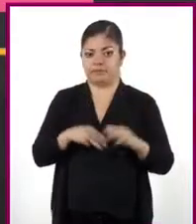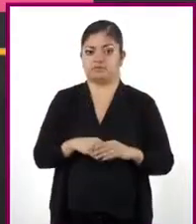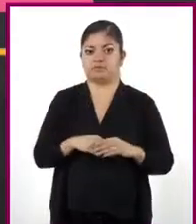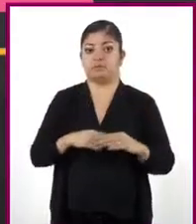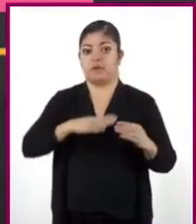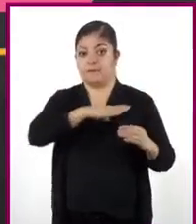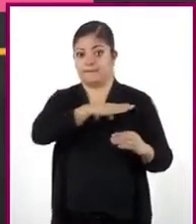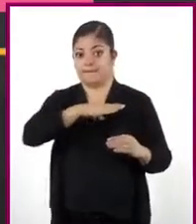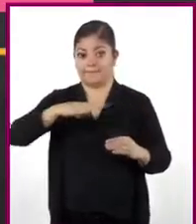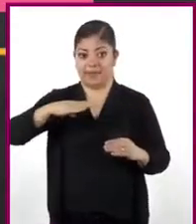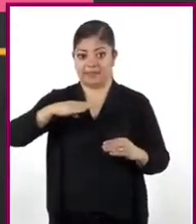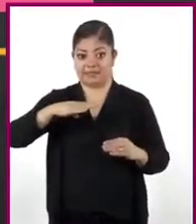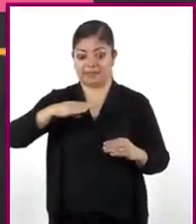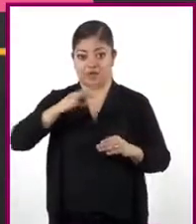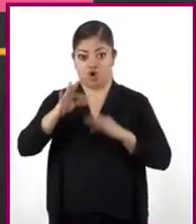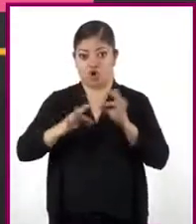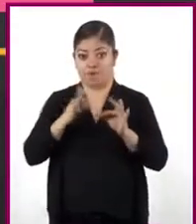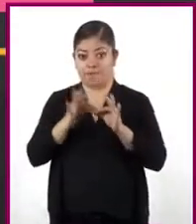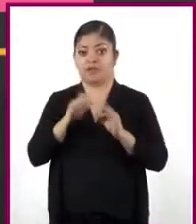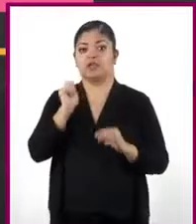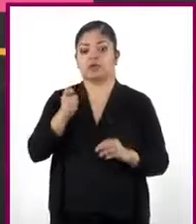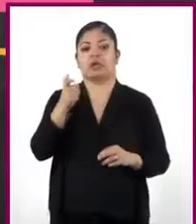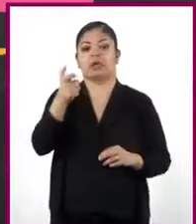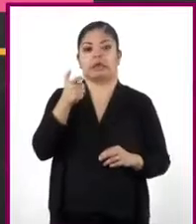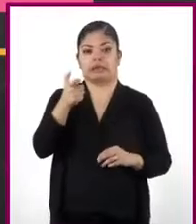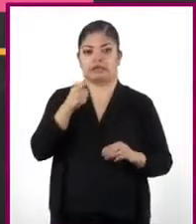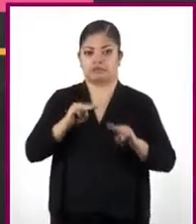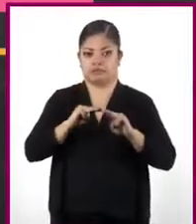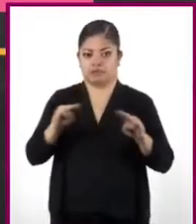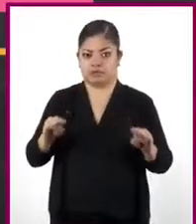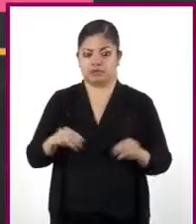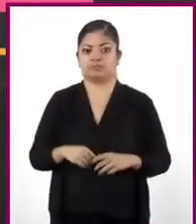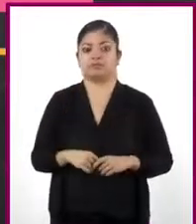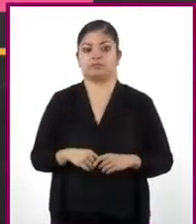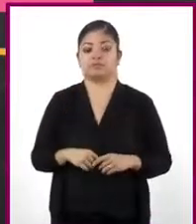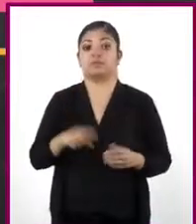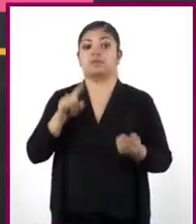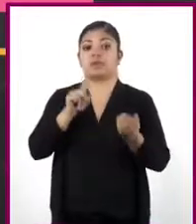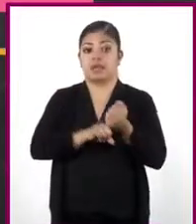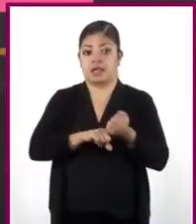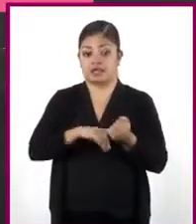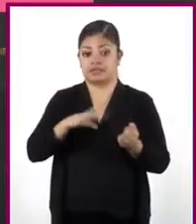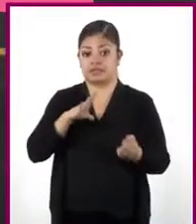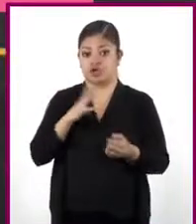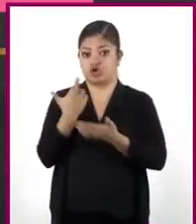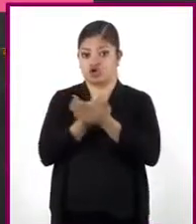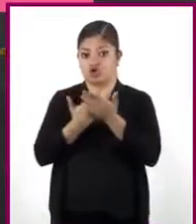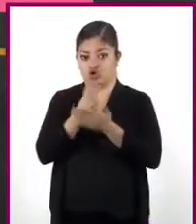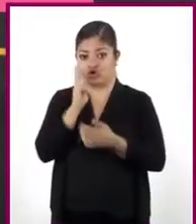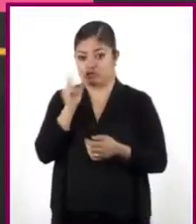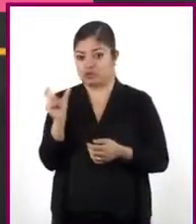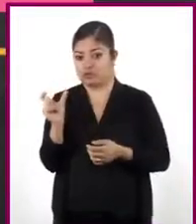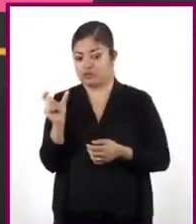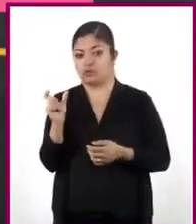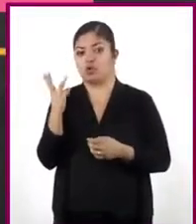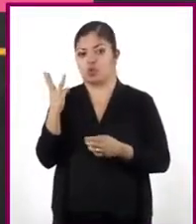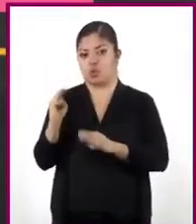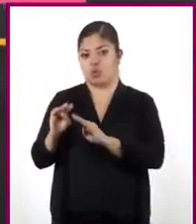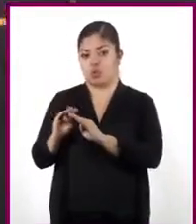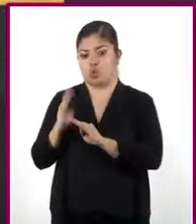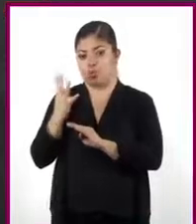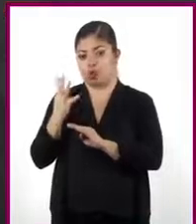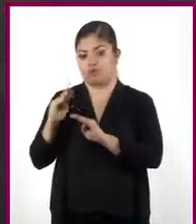base del rectángulo completo mide X metros. Mientras que la base del rectángulo rosa mide 4 metros.